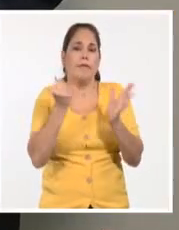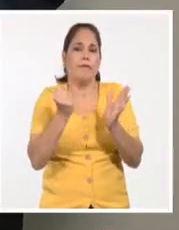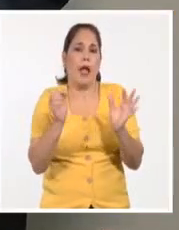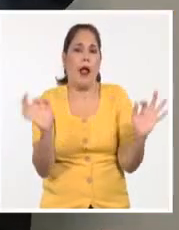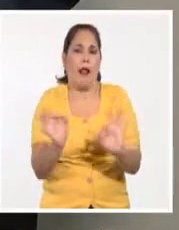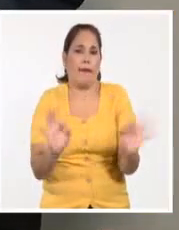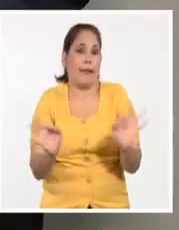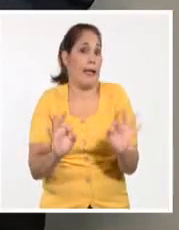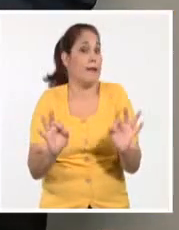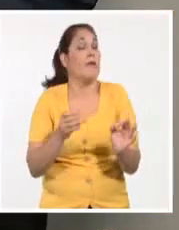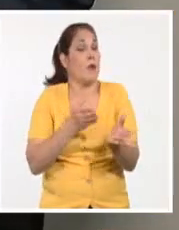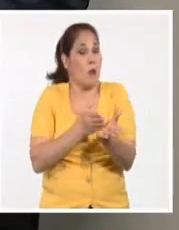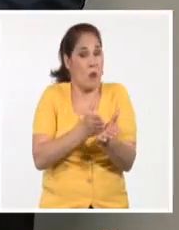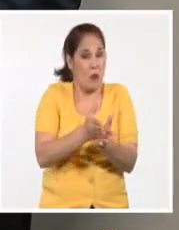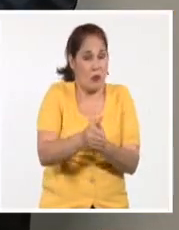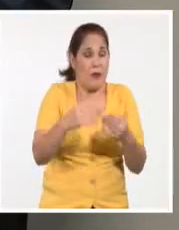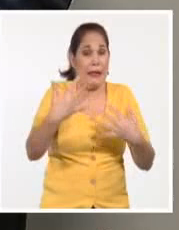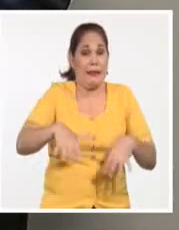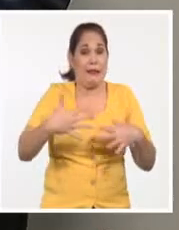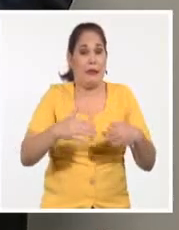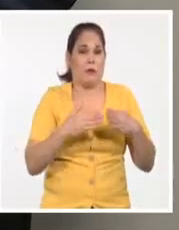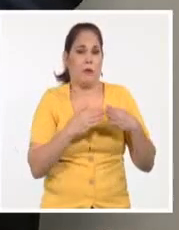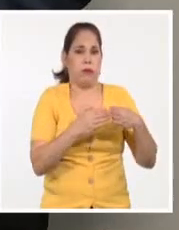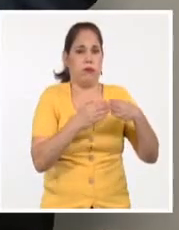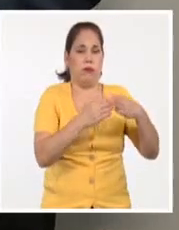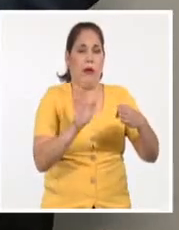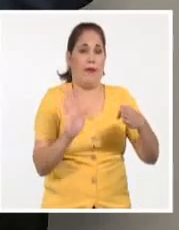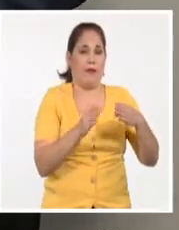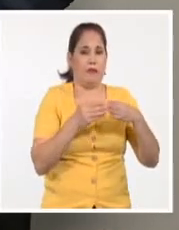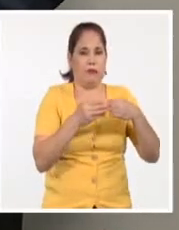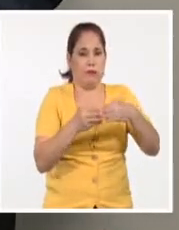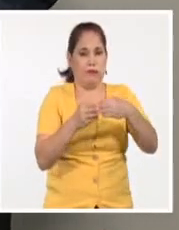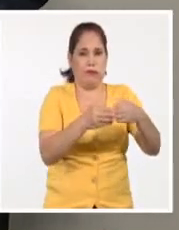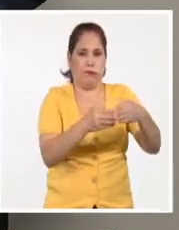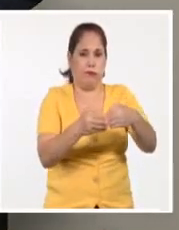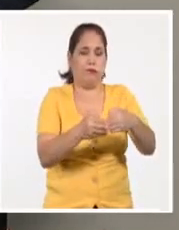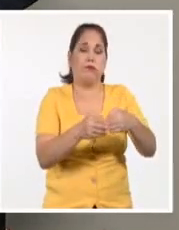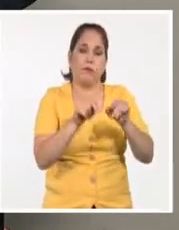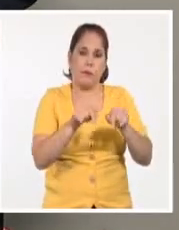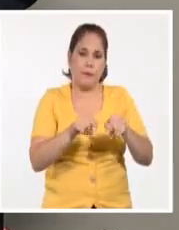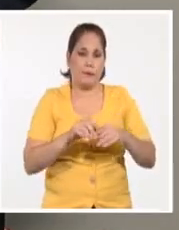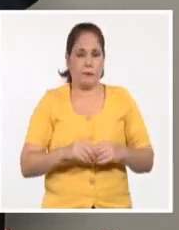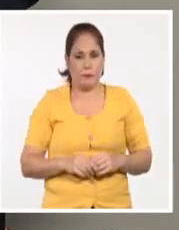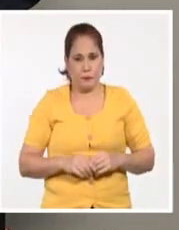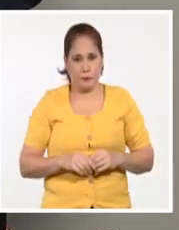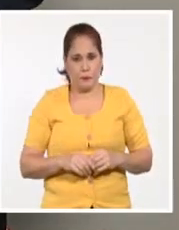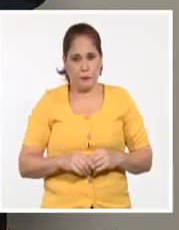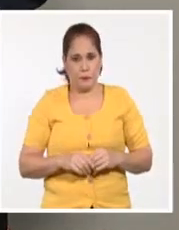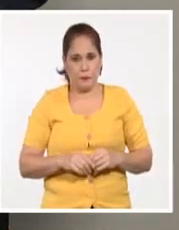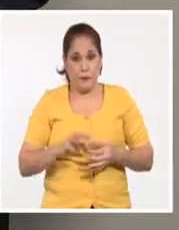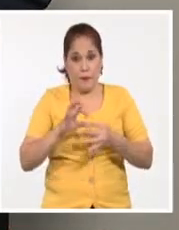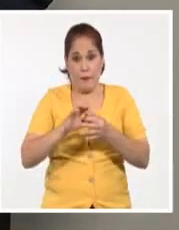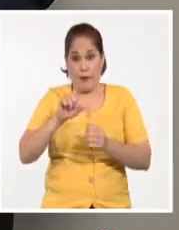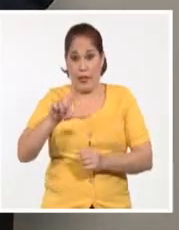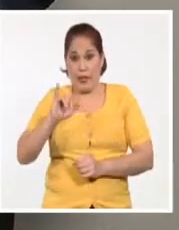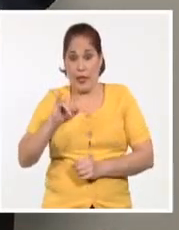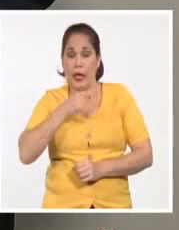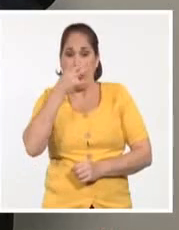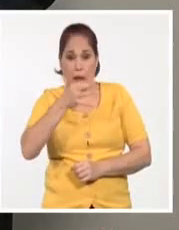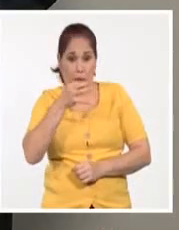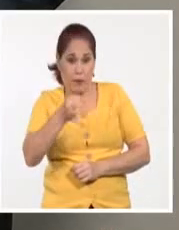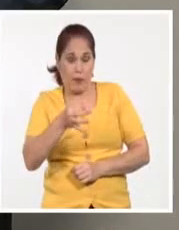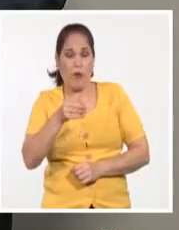de que esto no siga ocurriendo, es decir, ese incremento en la transportación o los fletes. El titular de Economía dijo que la no